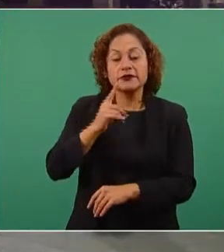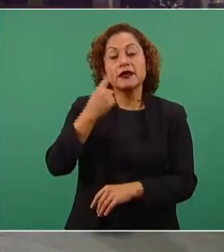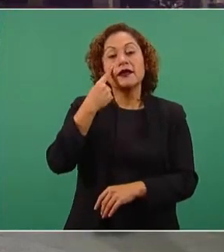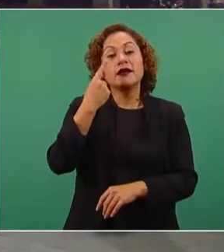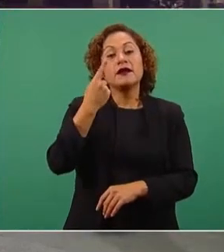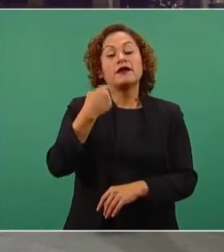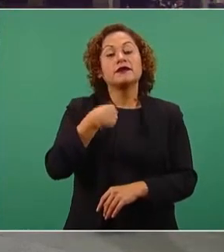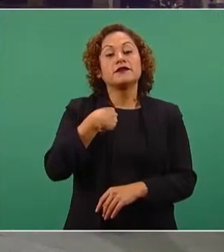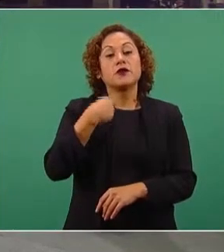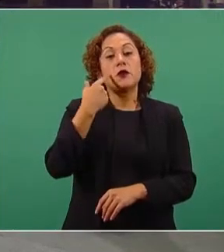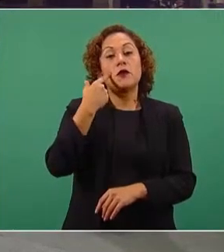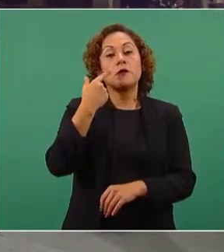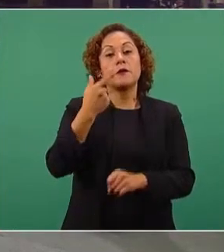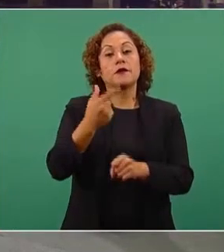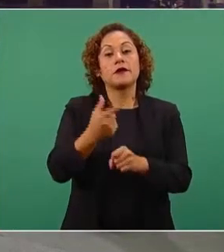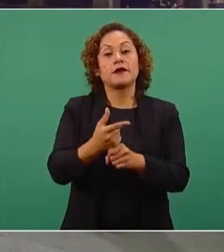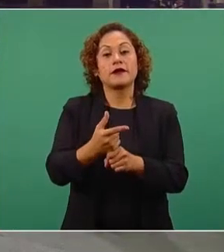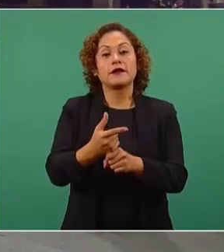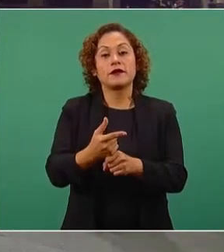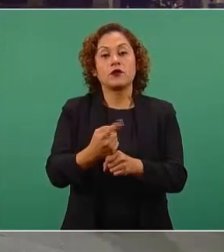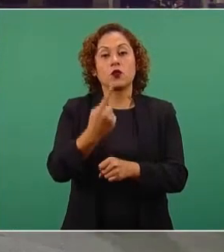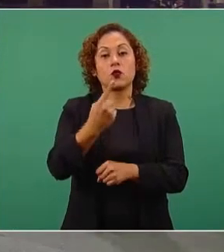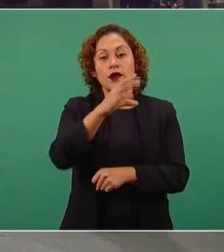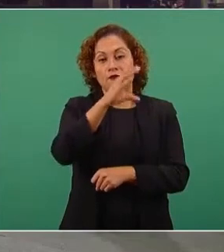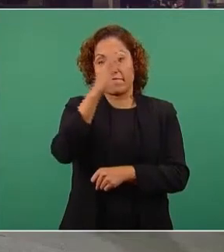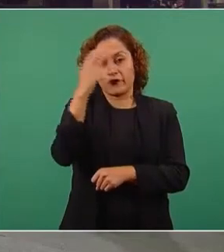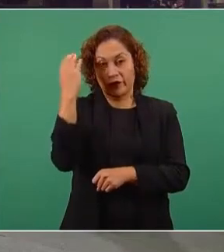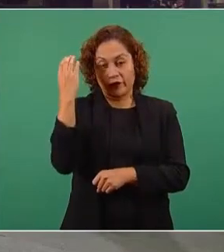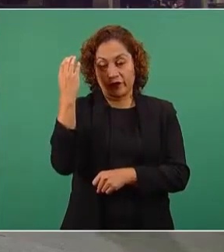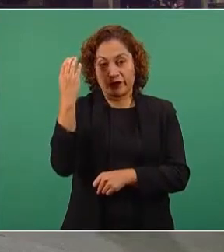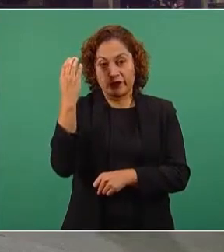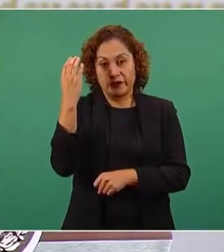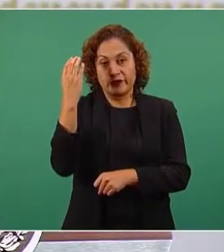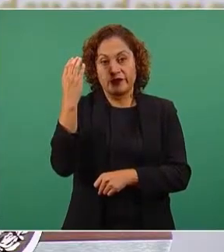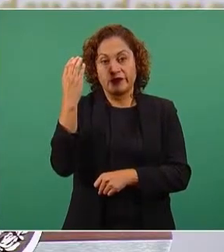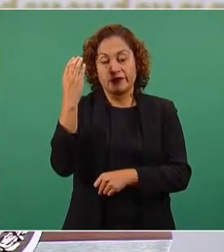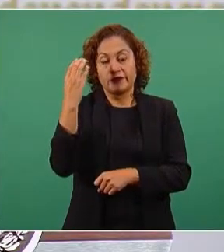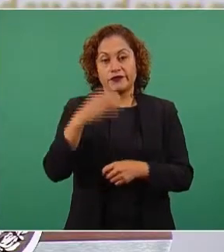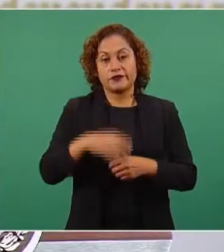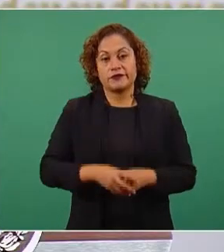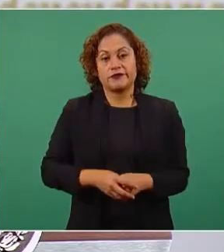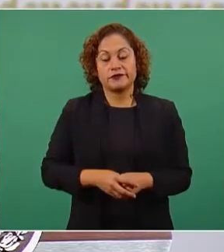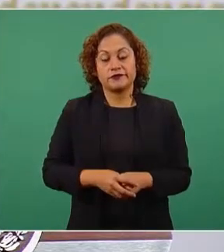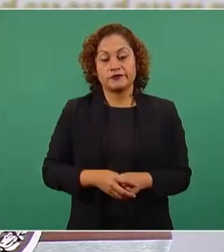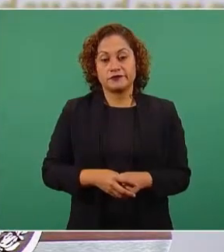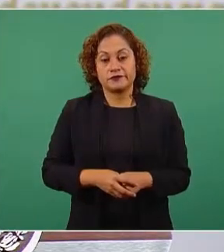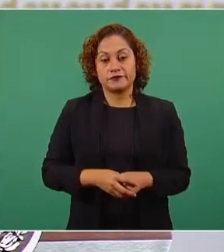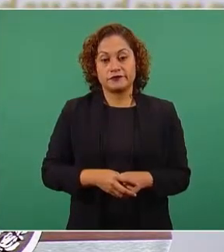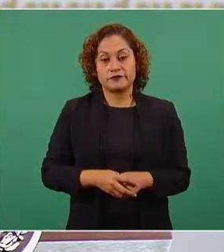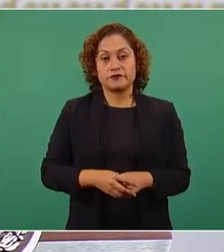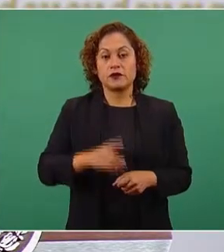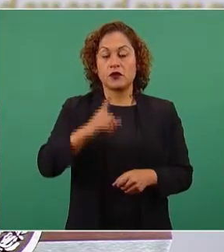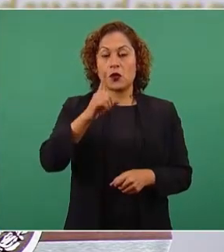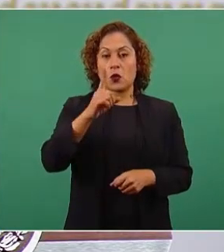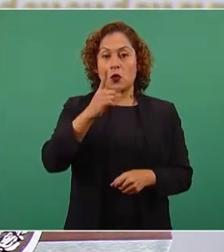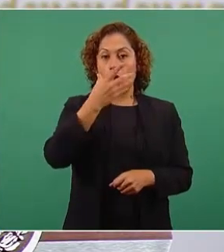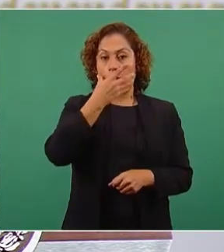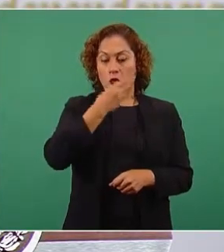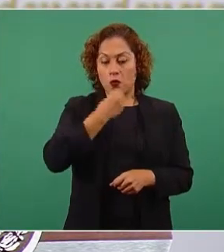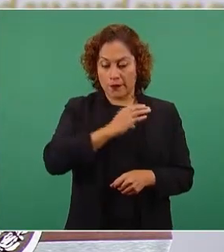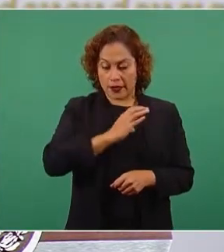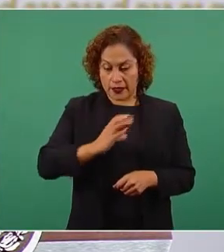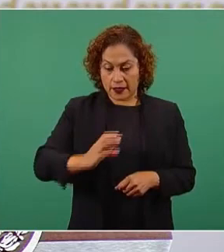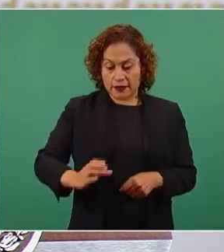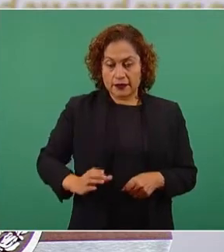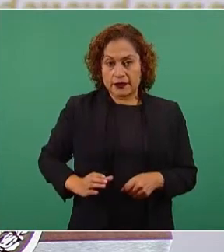foto de un candidato de Nuevo